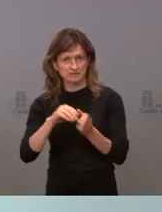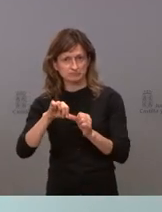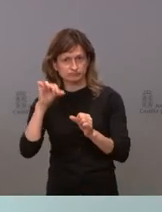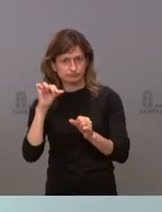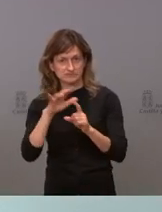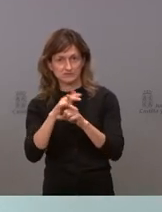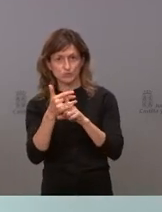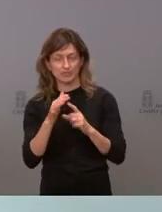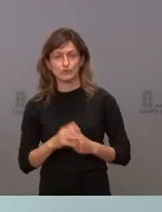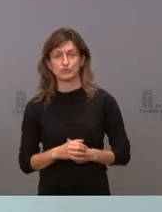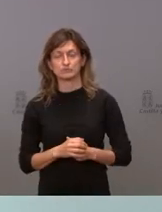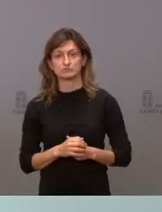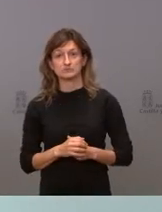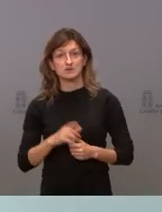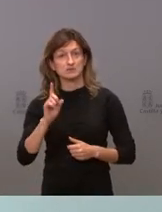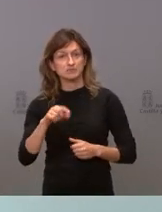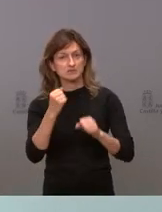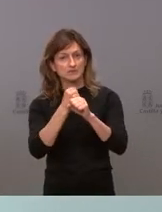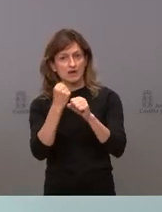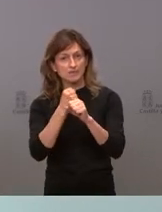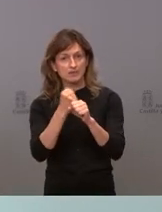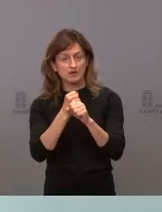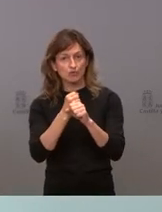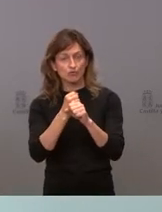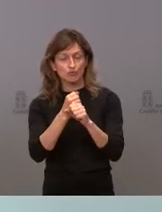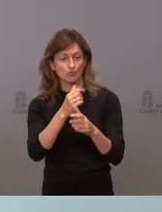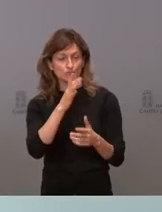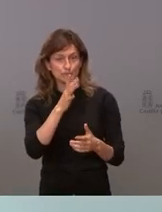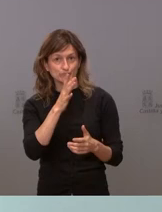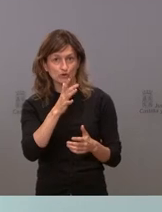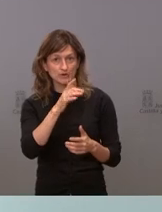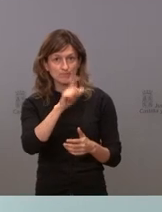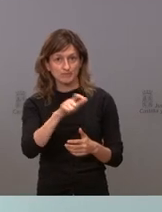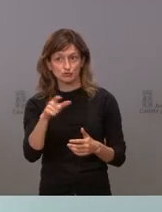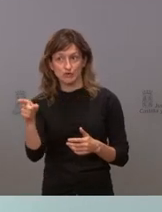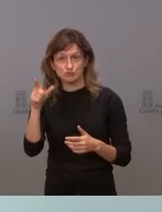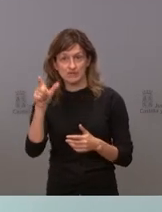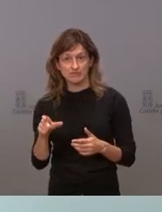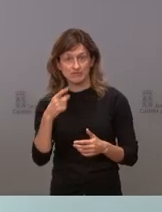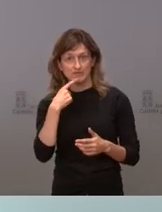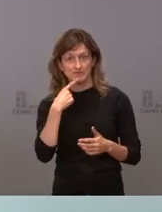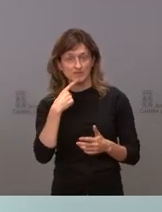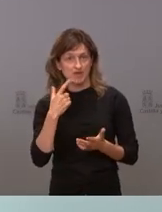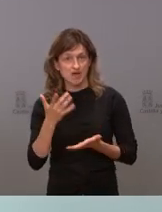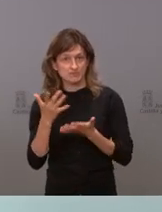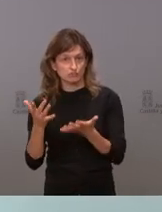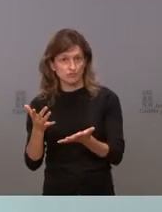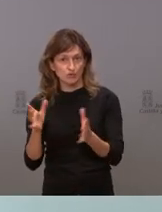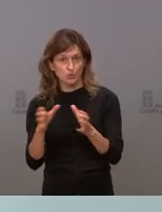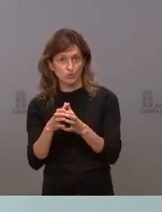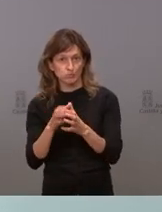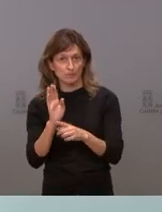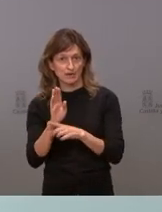esta situación y desde luego el trabajo que formula la persona de la que usted me habla está a disposición de los grupos